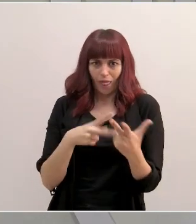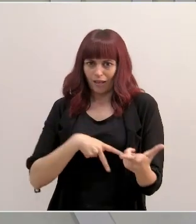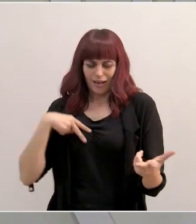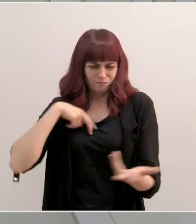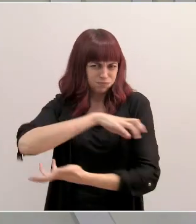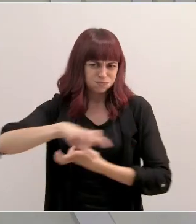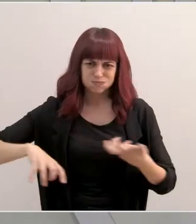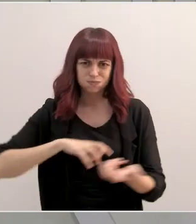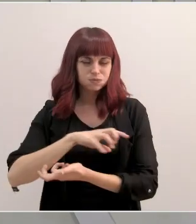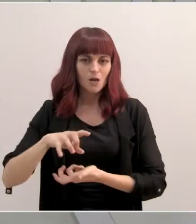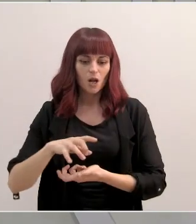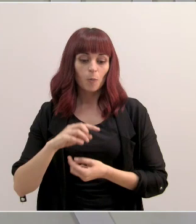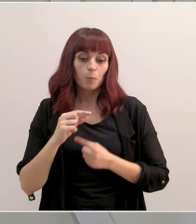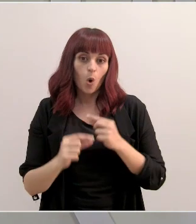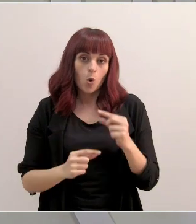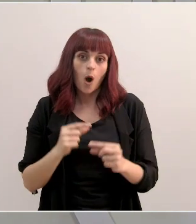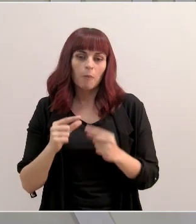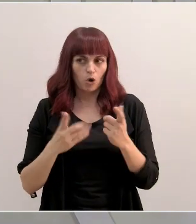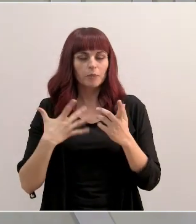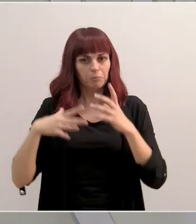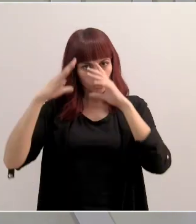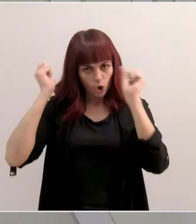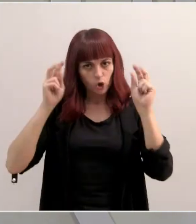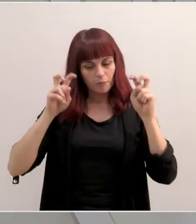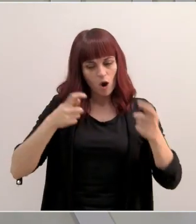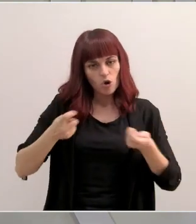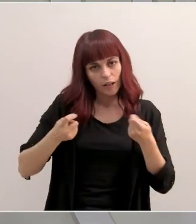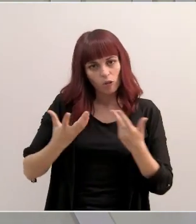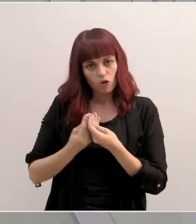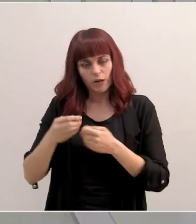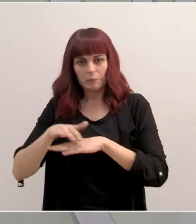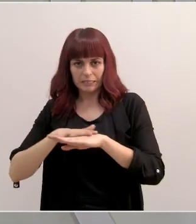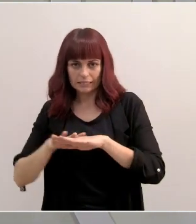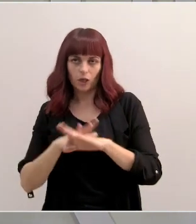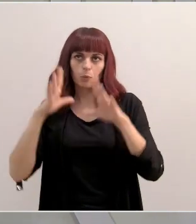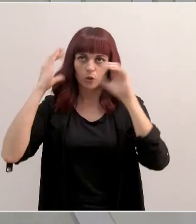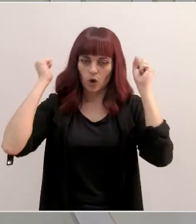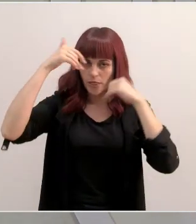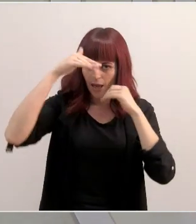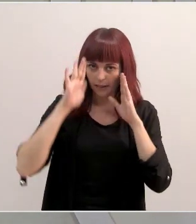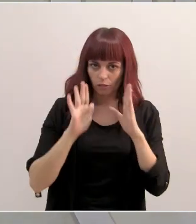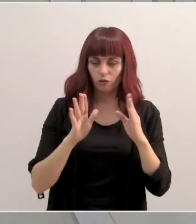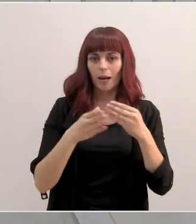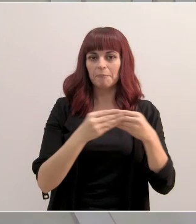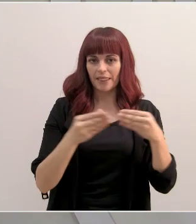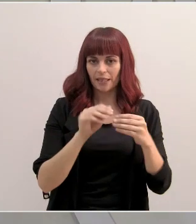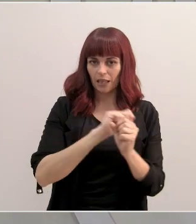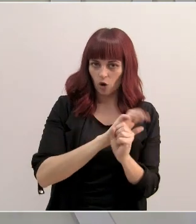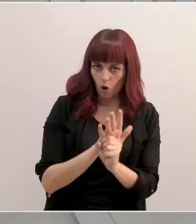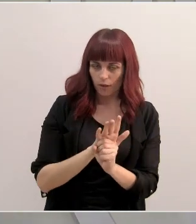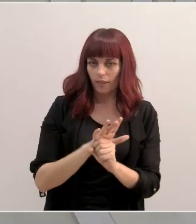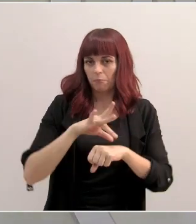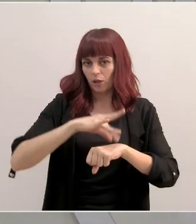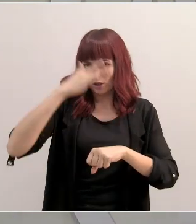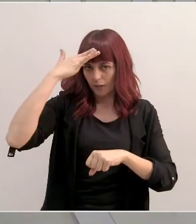paulatinamente, pues se han ido quedando muchísimos protocolos en coordinación con el Ministerio, pues fíjese, protocolos de atención al paciente COVID, en atención